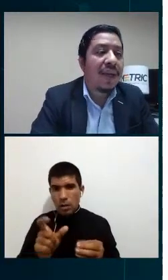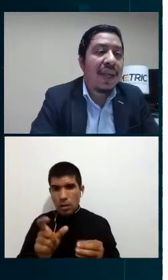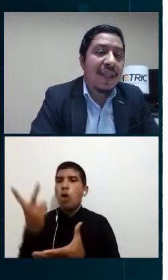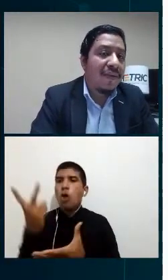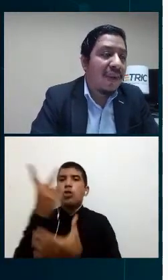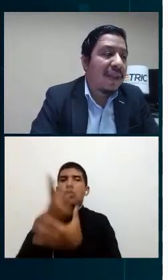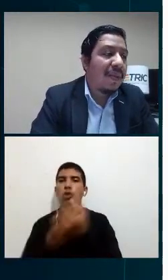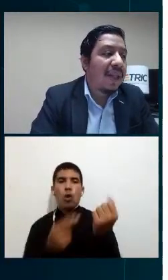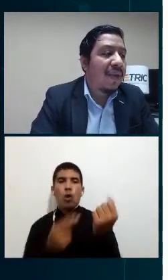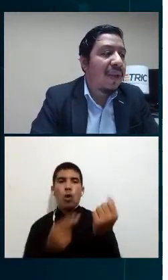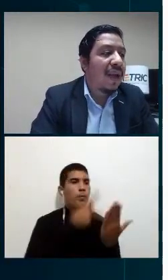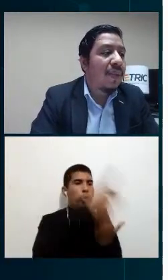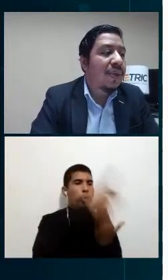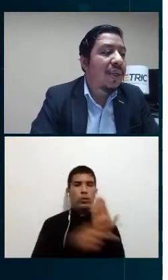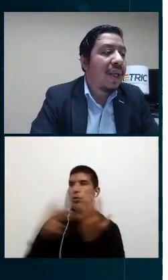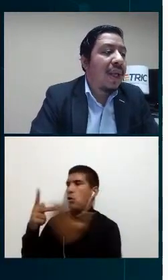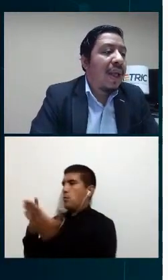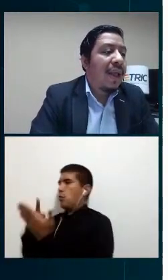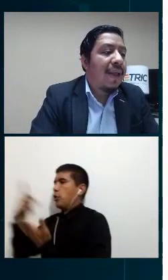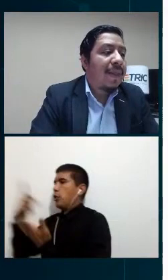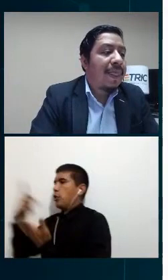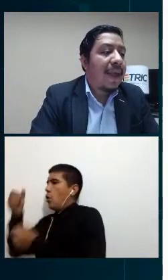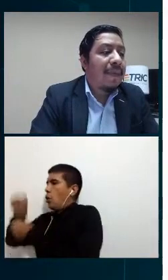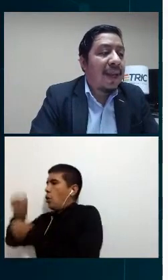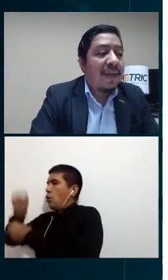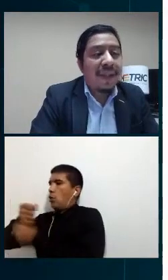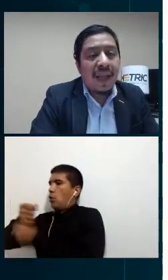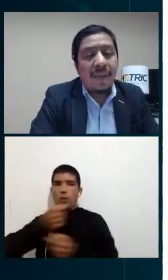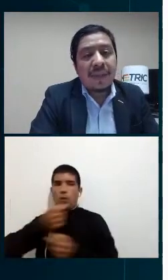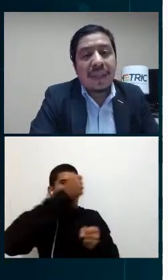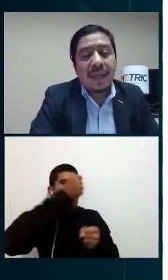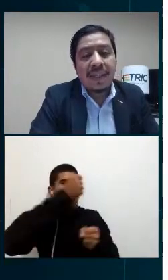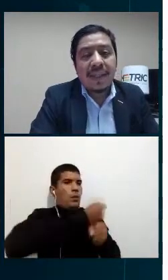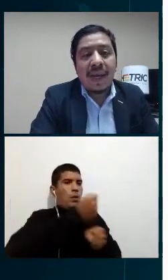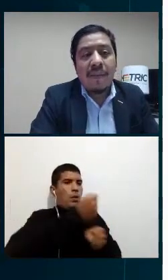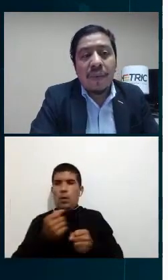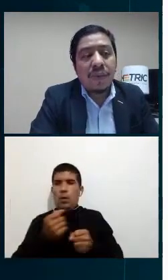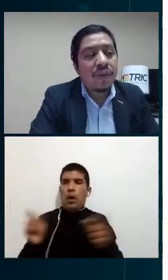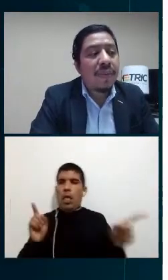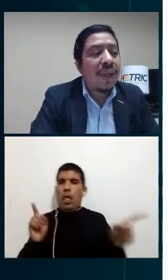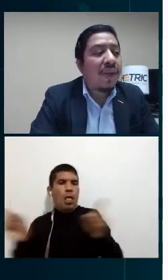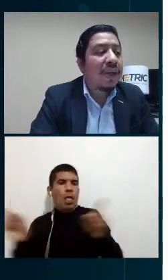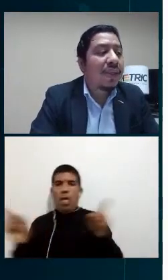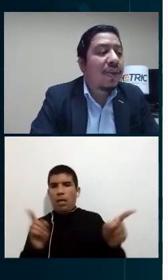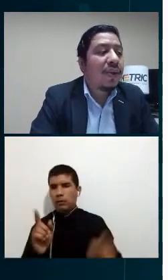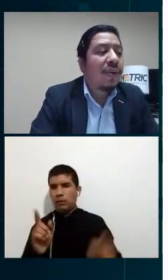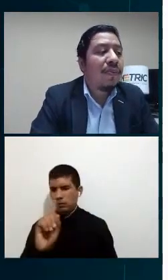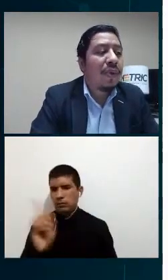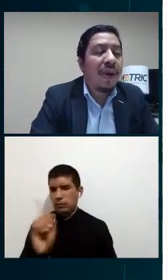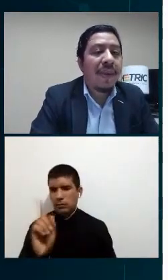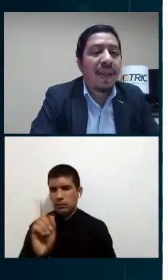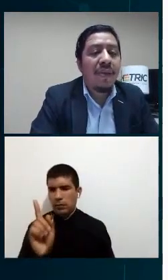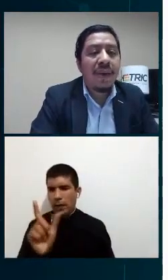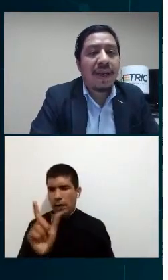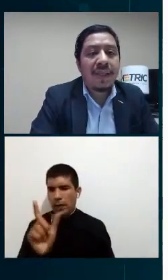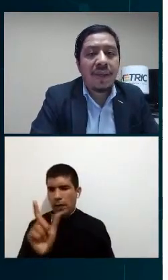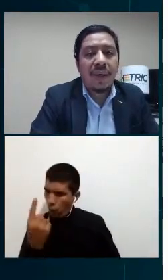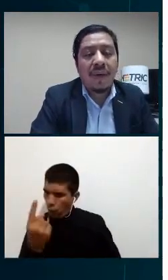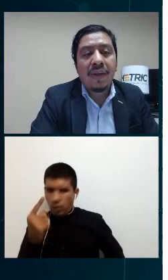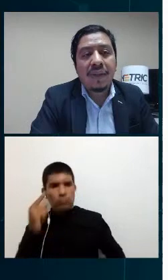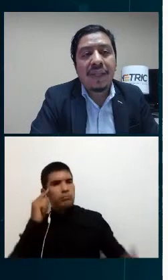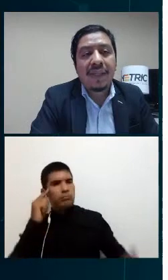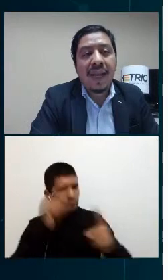fue algo que definitivamente evitamos también evitamos que existieran muchos medidores con problemas de